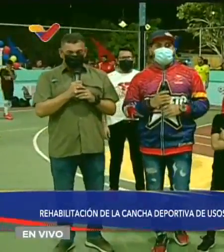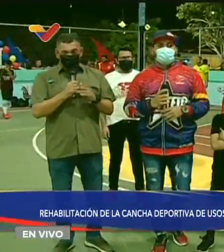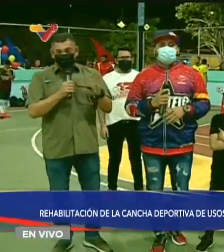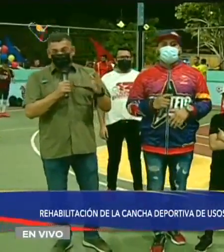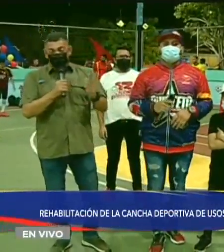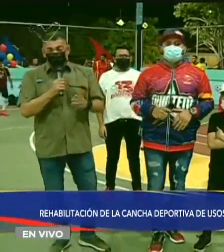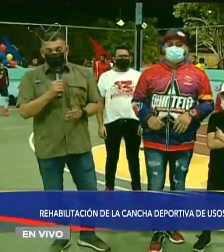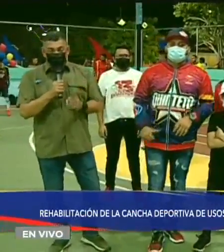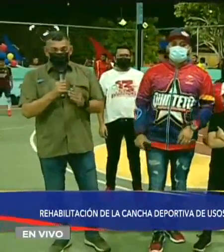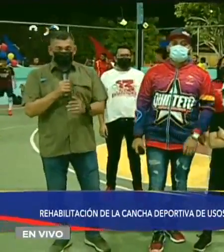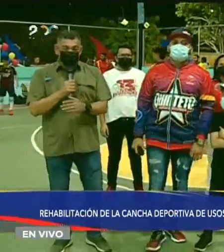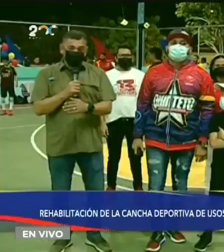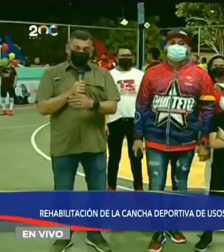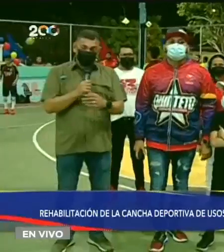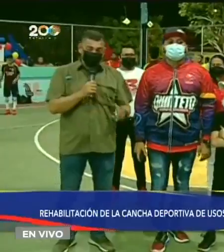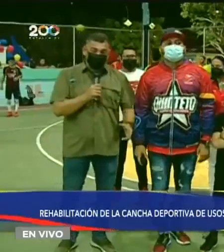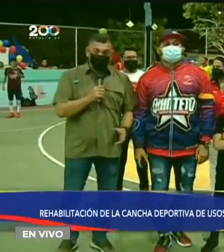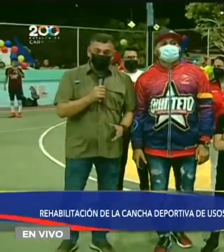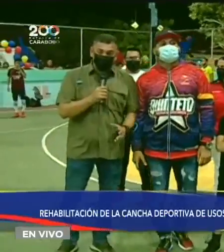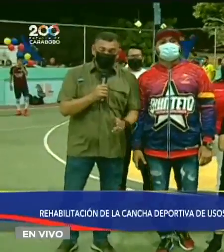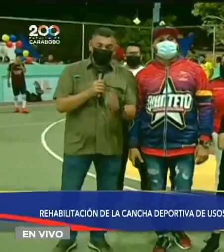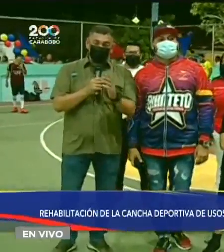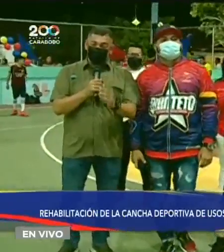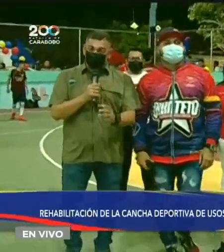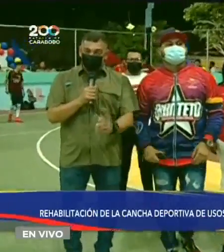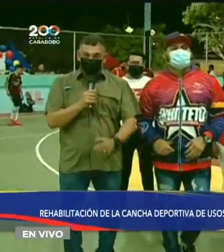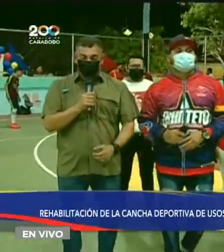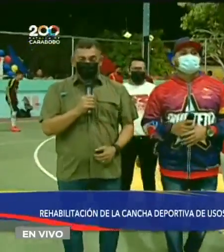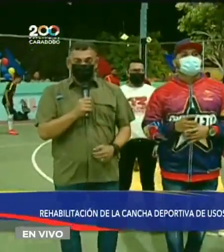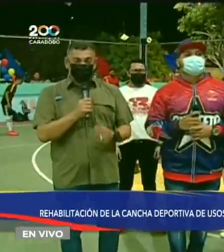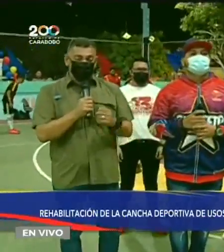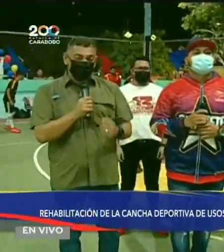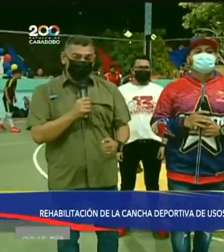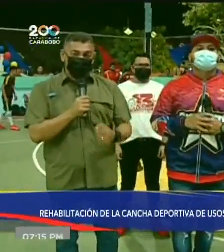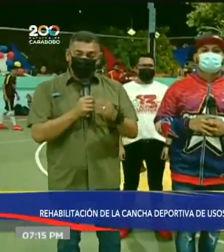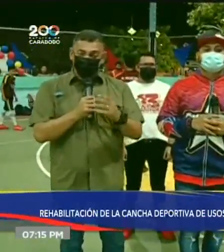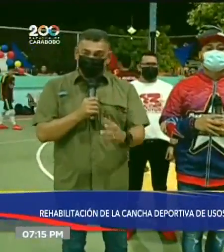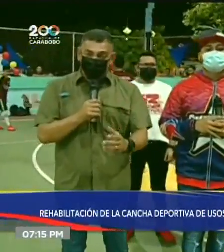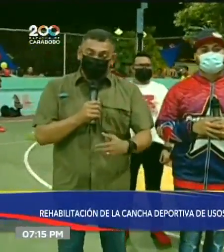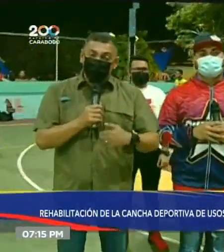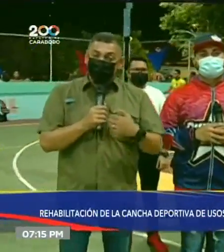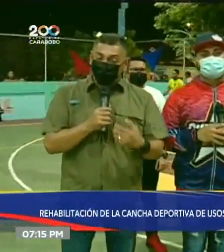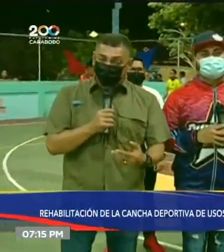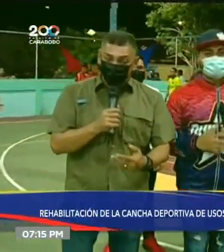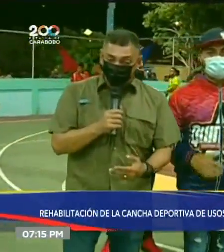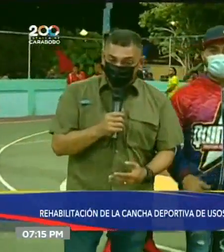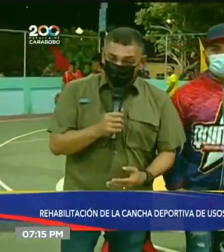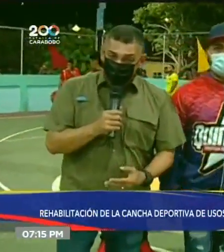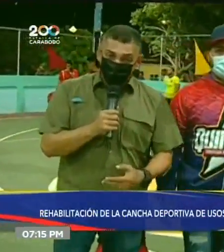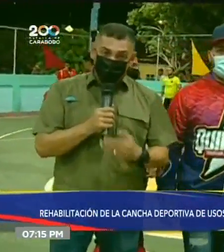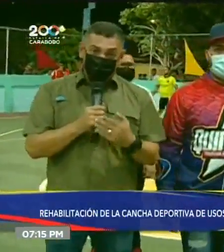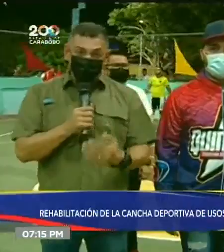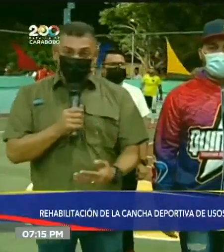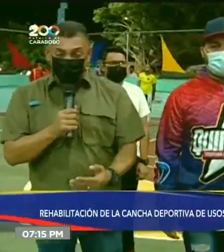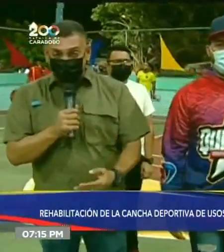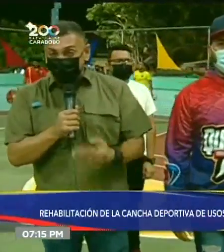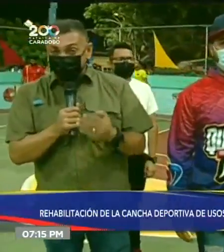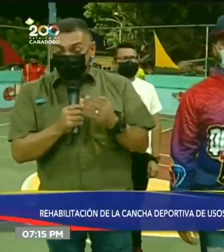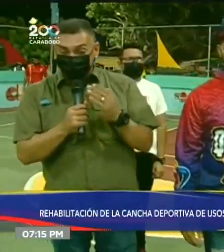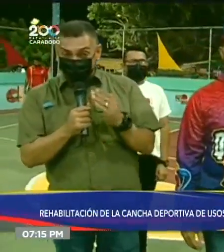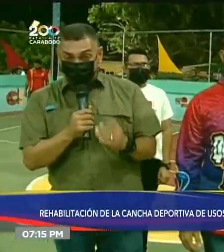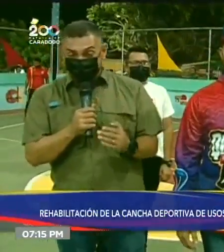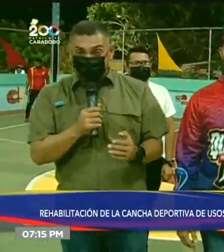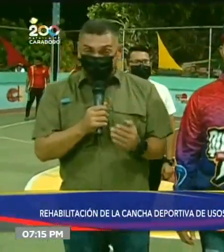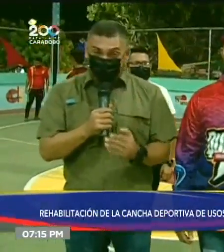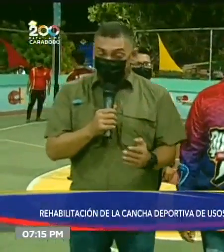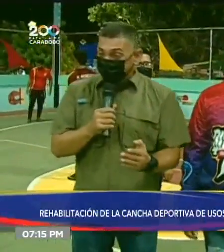bueno presidente como puede ver nuestro pueblo organizado en comunidades nuestro pueblo organizado siempre al frente donde el pueblo puede